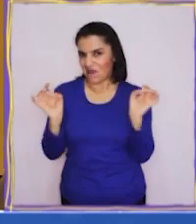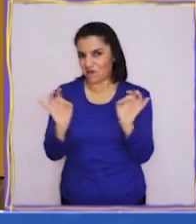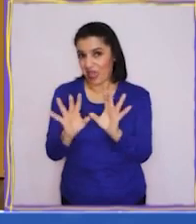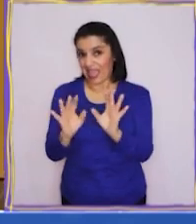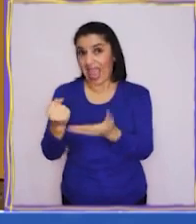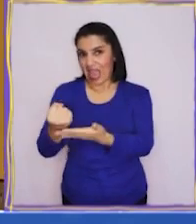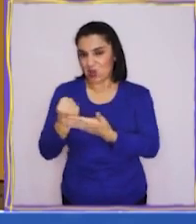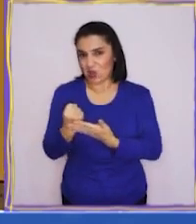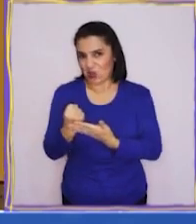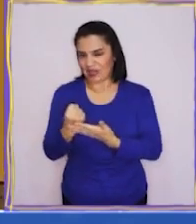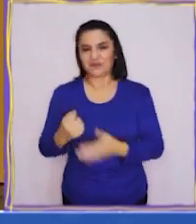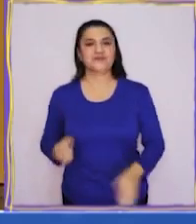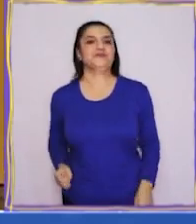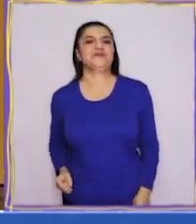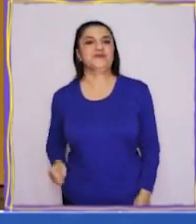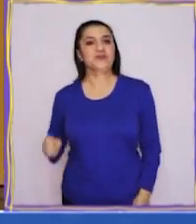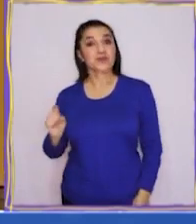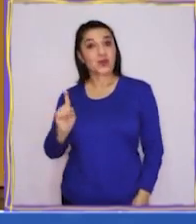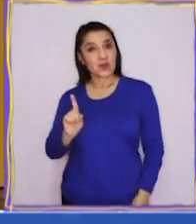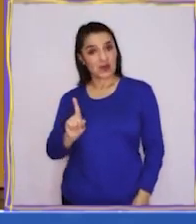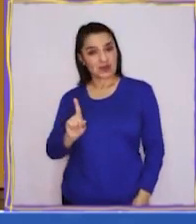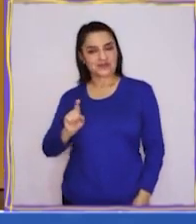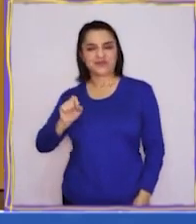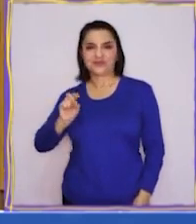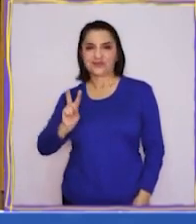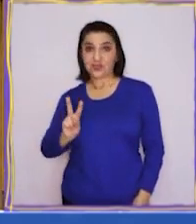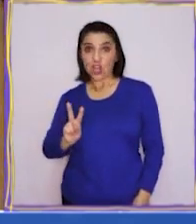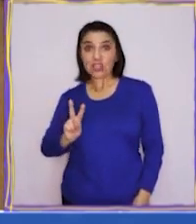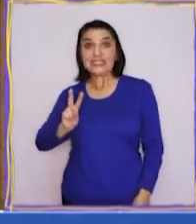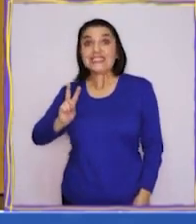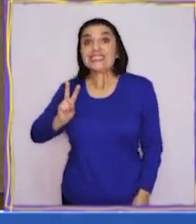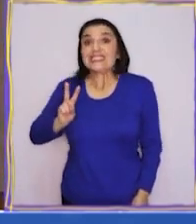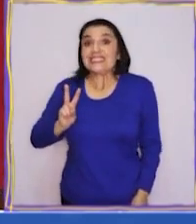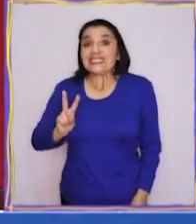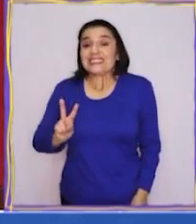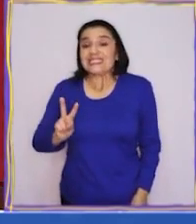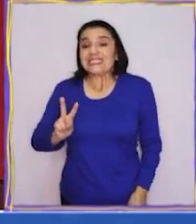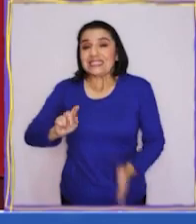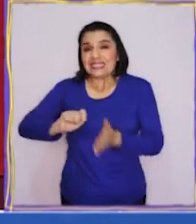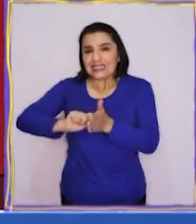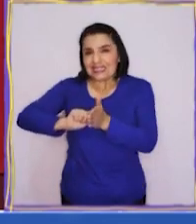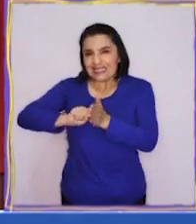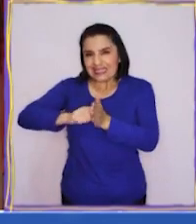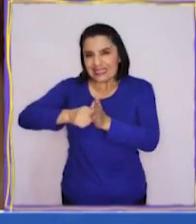A ver, me ayudan a contar. A la cuenta de tres. Uno, dos y...